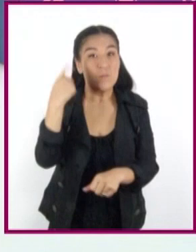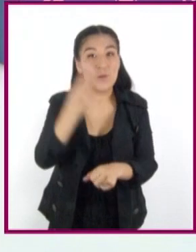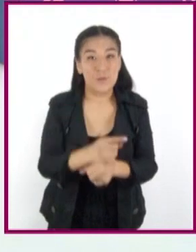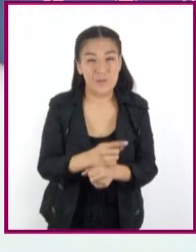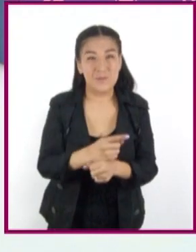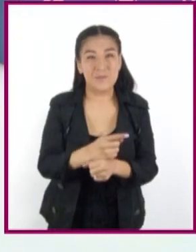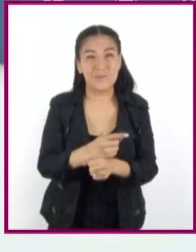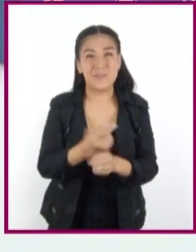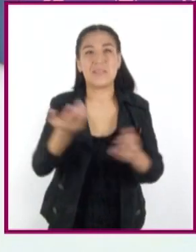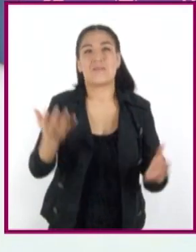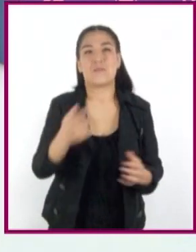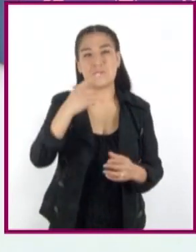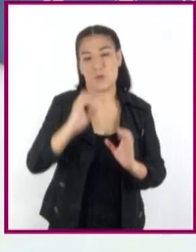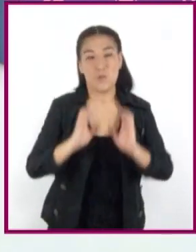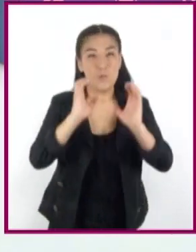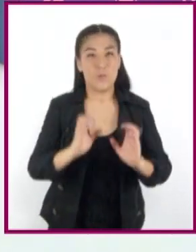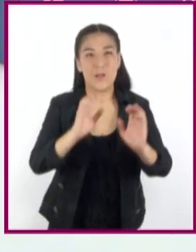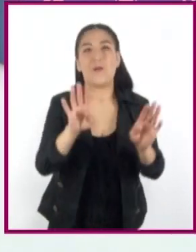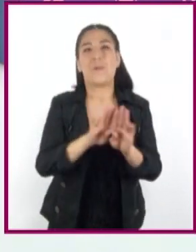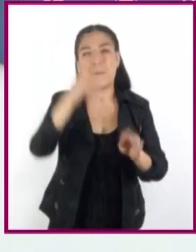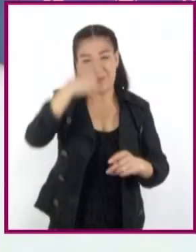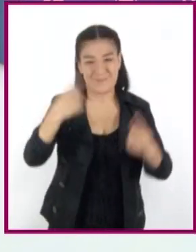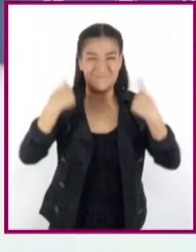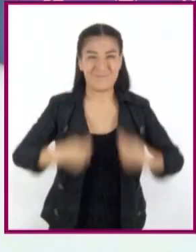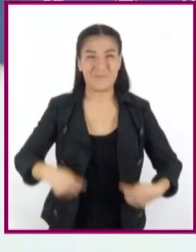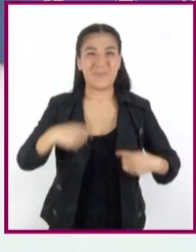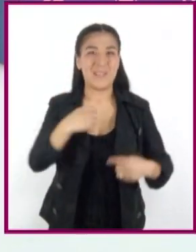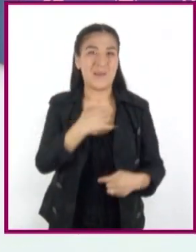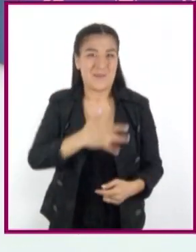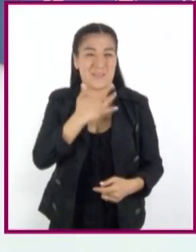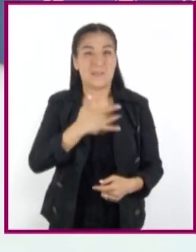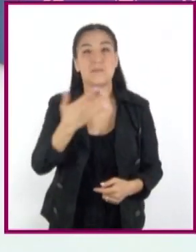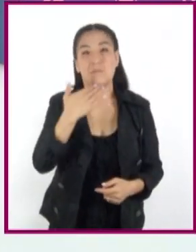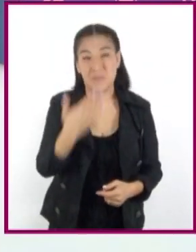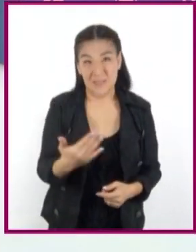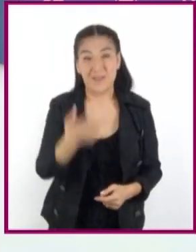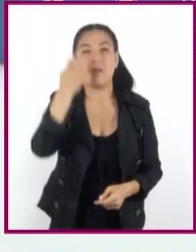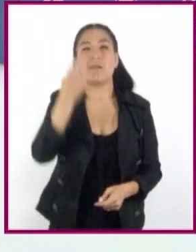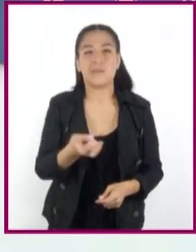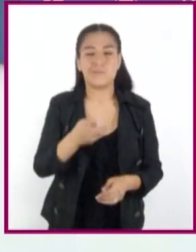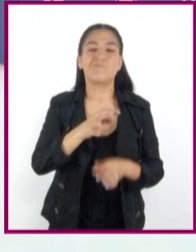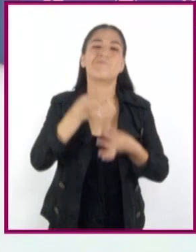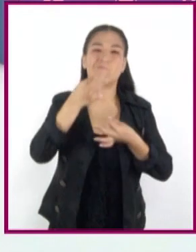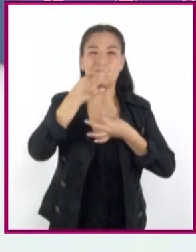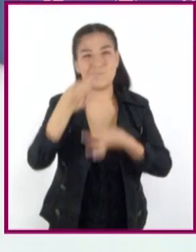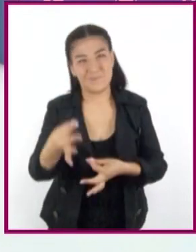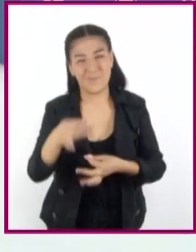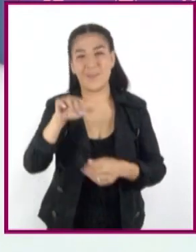conservar un estado relativo de bienestar, podemos decir que se ha creado una adicción.